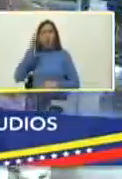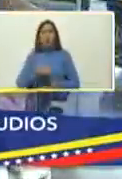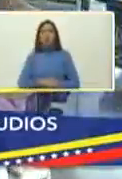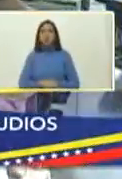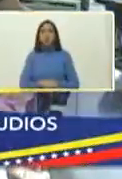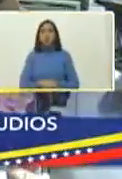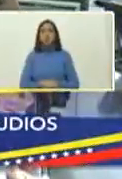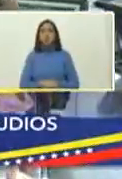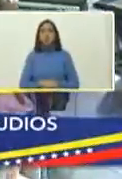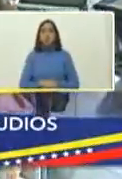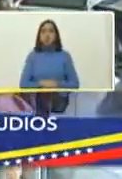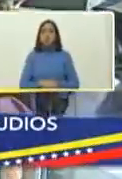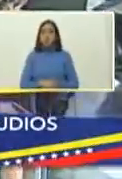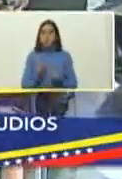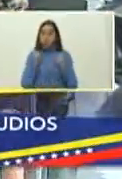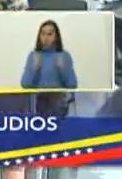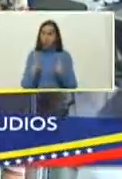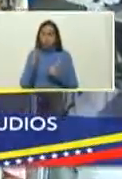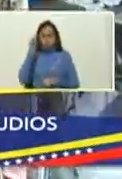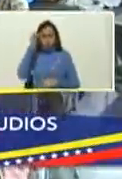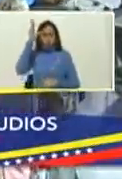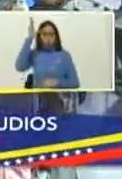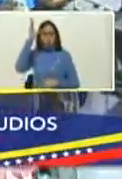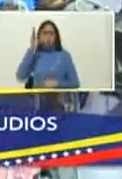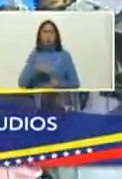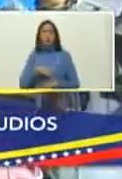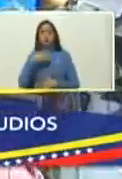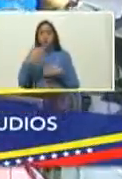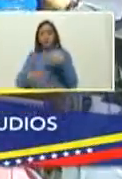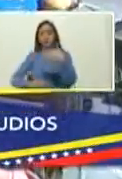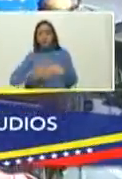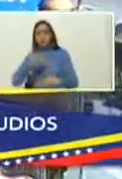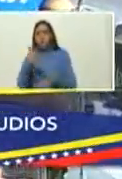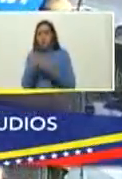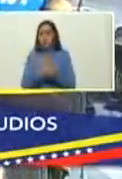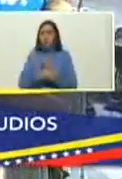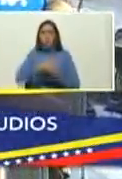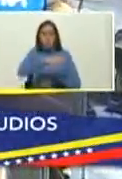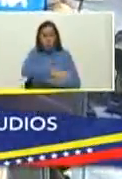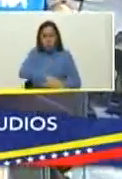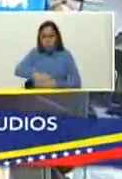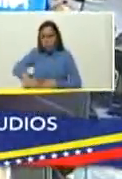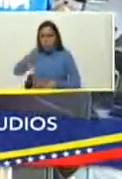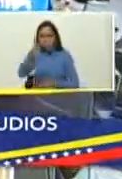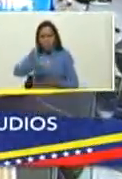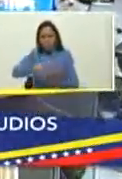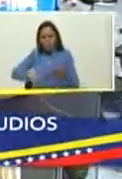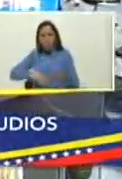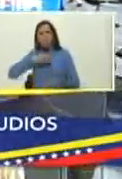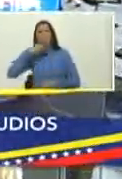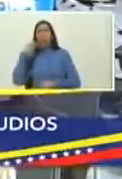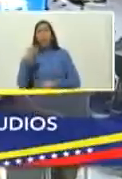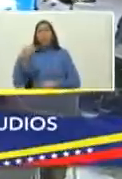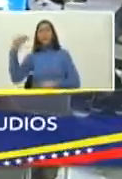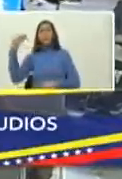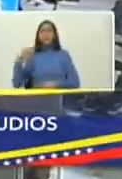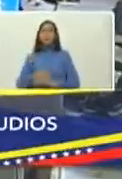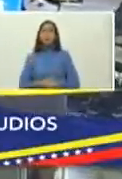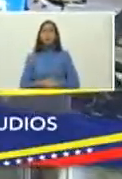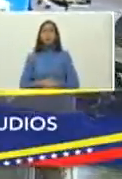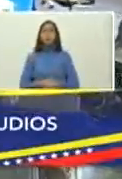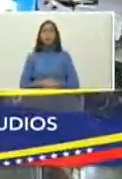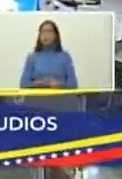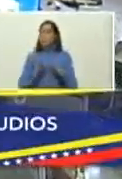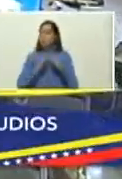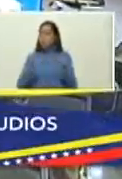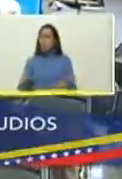se vaya fortaleciendo cada vez más en los niños en las niñas en la juventud bueno y